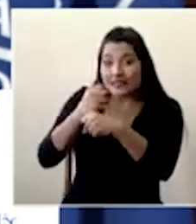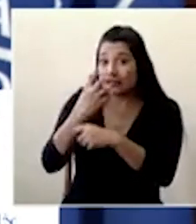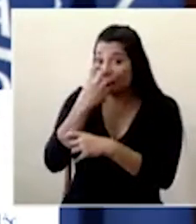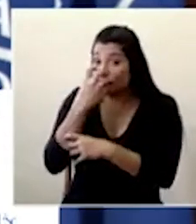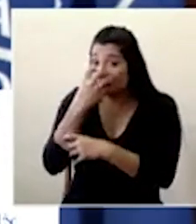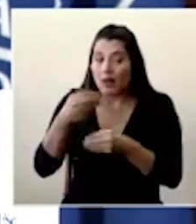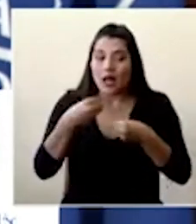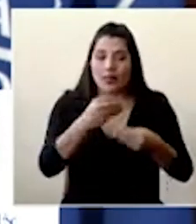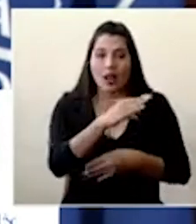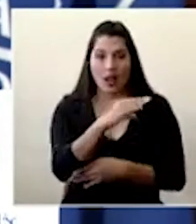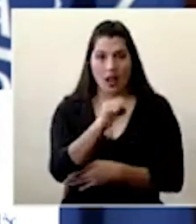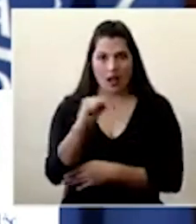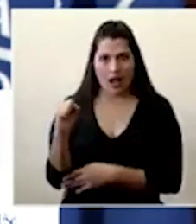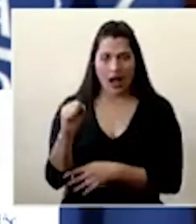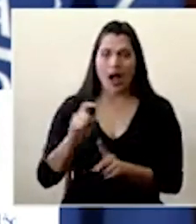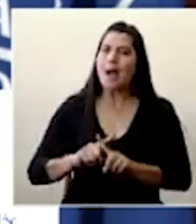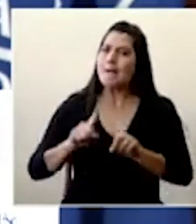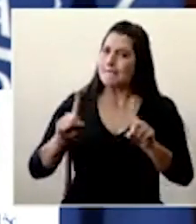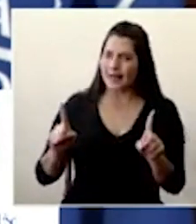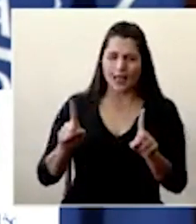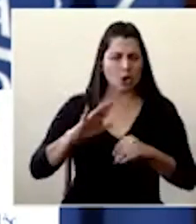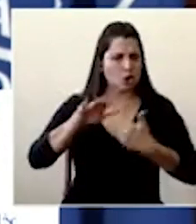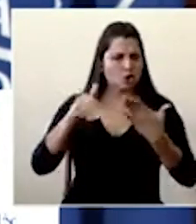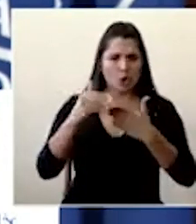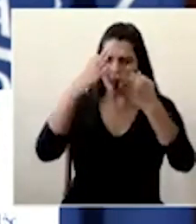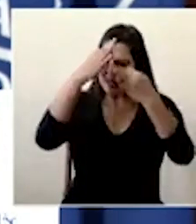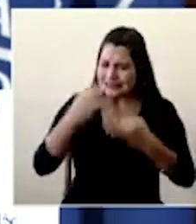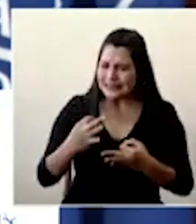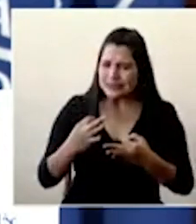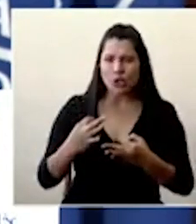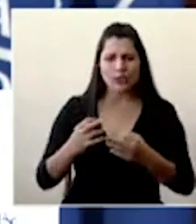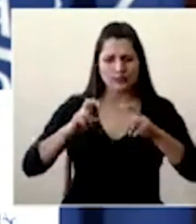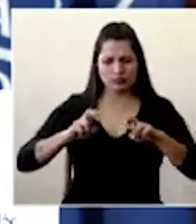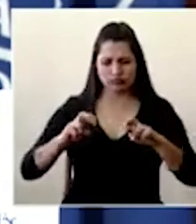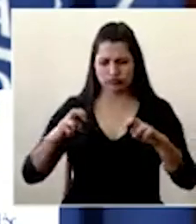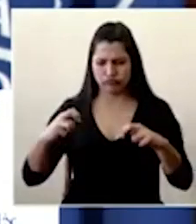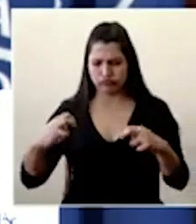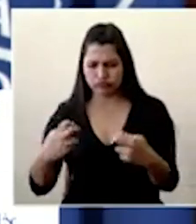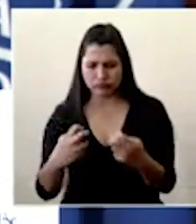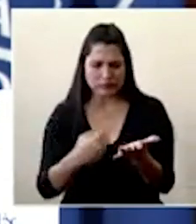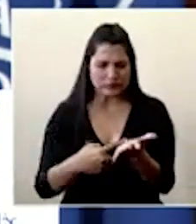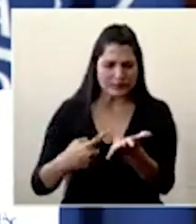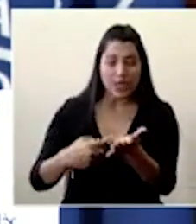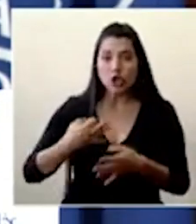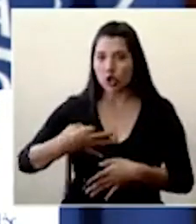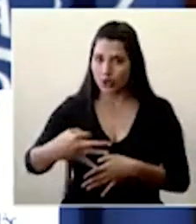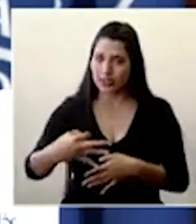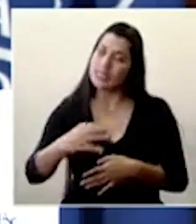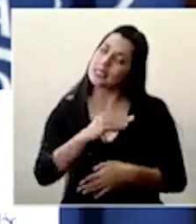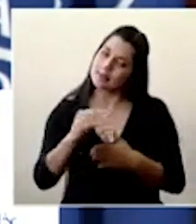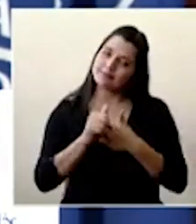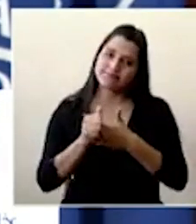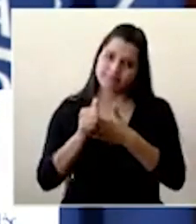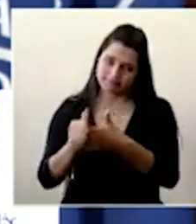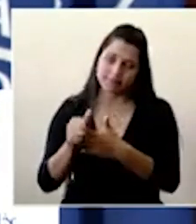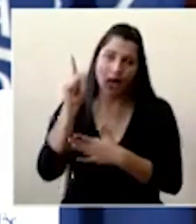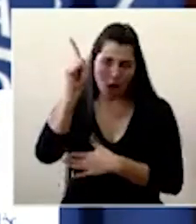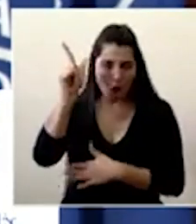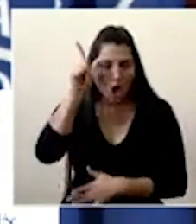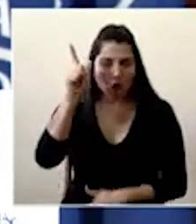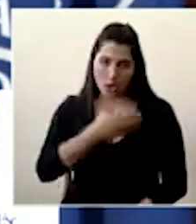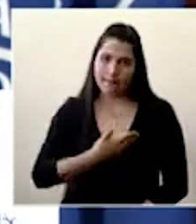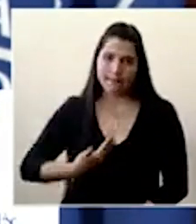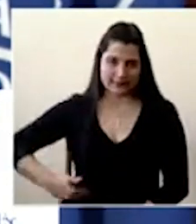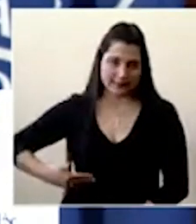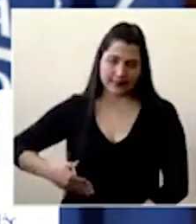unión muy importante y claro que las decisiones se valoran y se tamizan todos los días bajo el liderazgo también del señor presidente de Mente de la República que es el que al